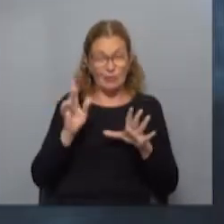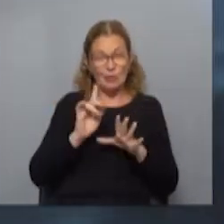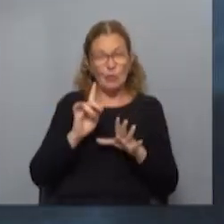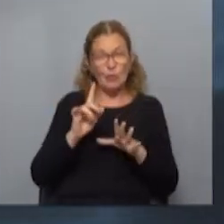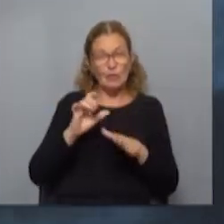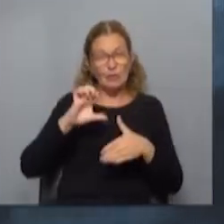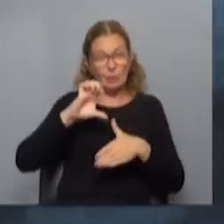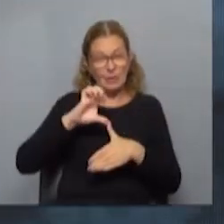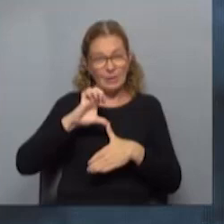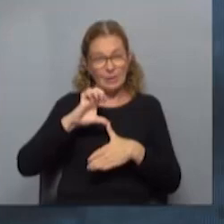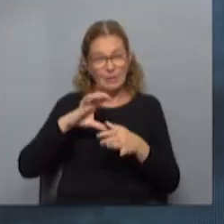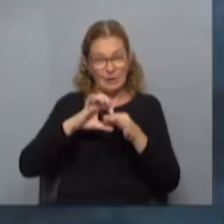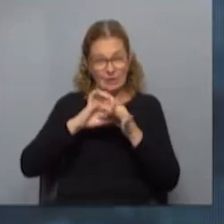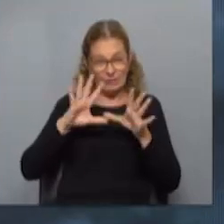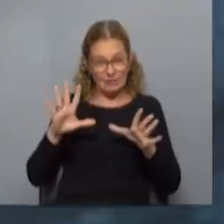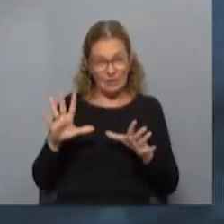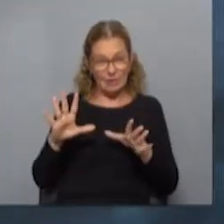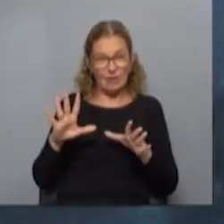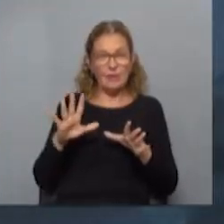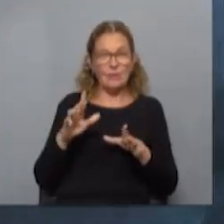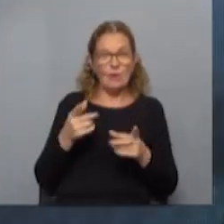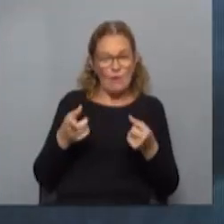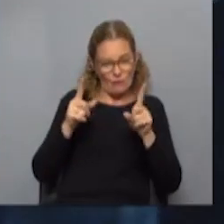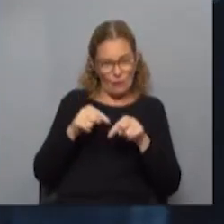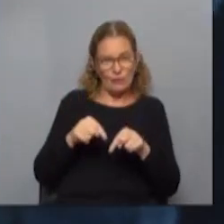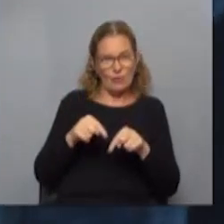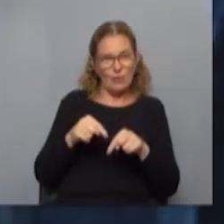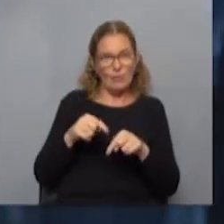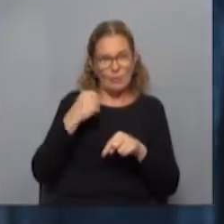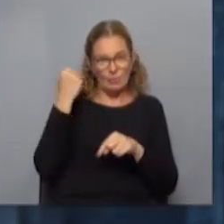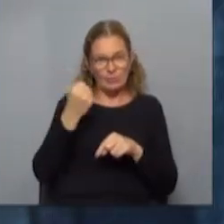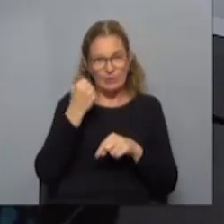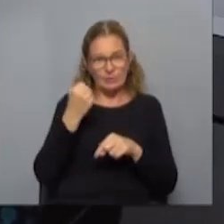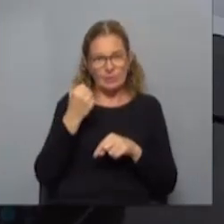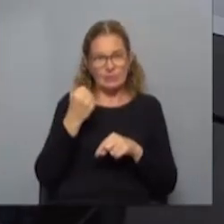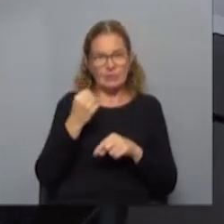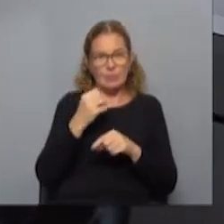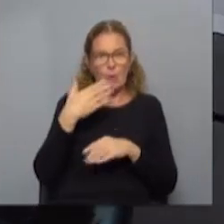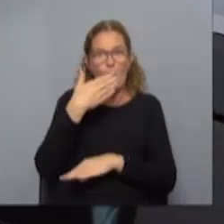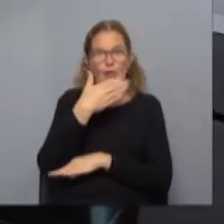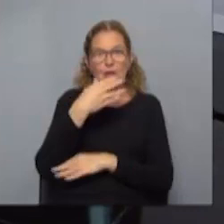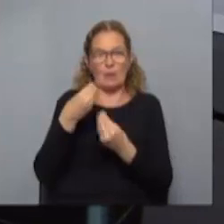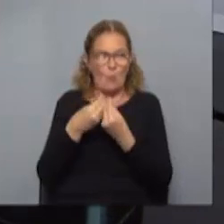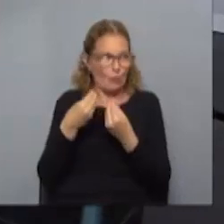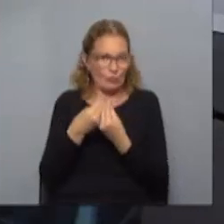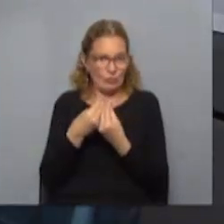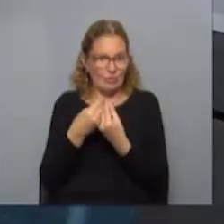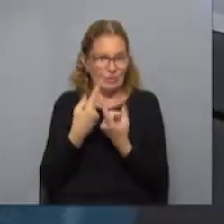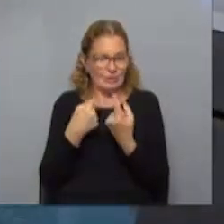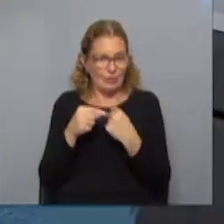la sudamericana, la de Libertadores fue impresionante. Eso fue un punto porque tampoco teníamos una capacidad hotelera en ese momento